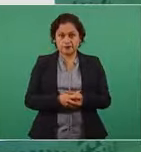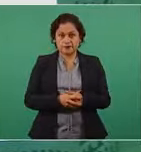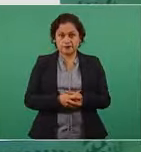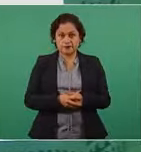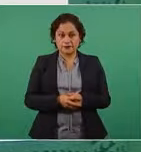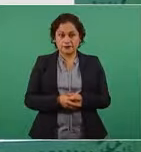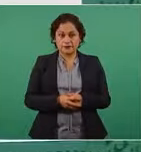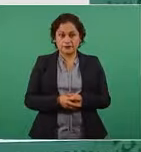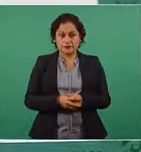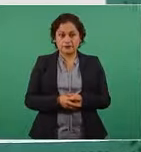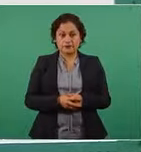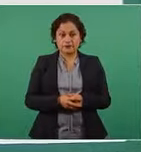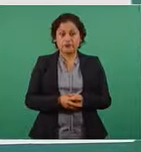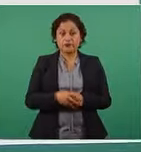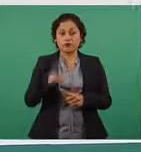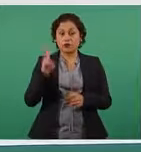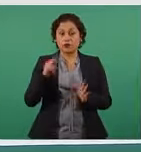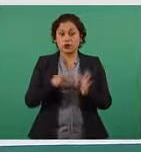este, que es el 2 mil.